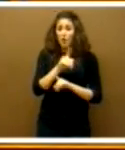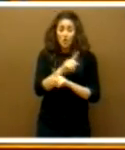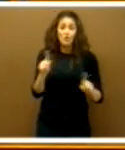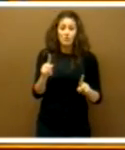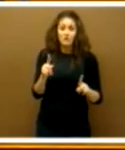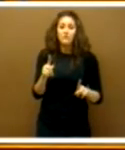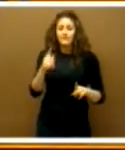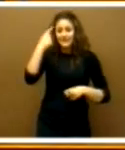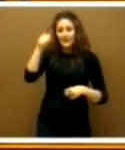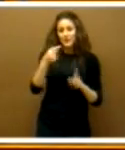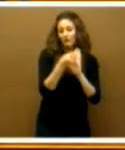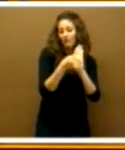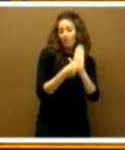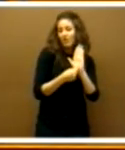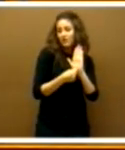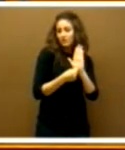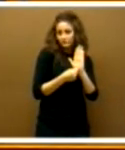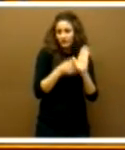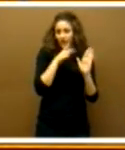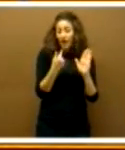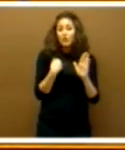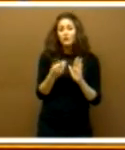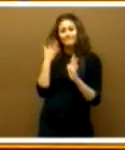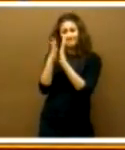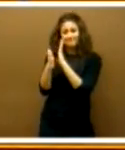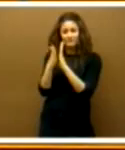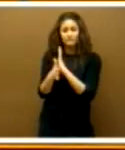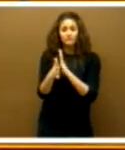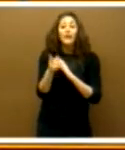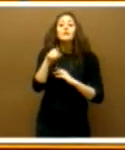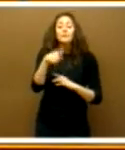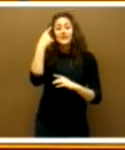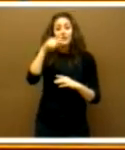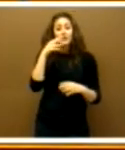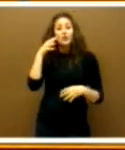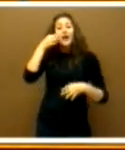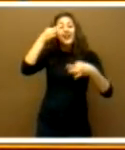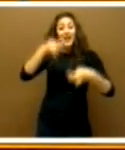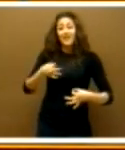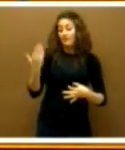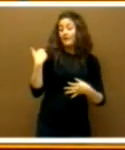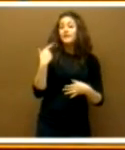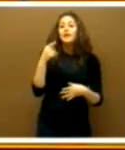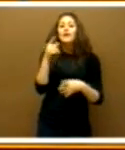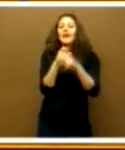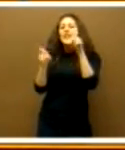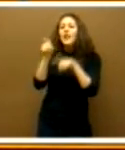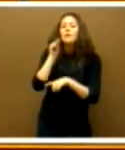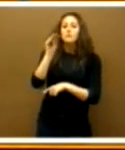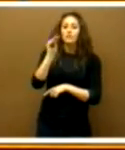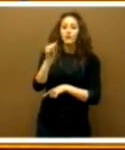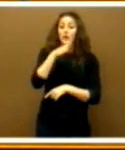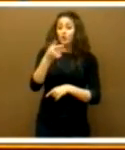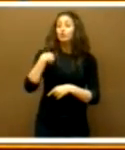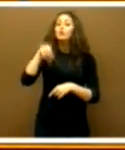en cuenta los datos que yo le acabo de decir y teniendo en cuenta esa realidad que yo anteriormente le preguntaba y por eso se lo preguntaba,